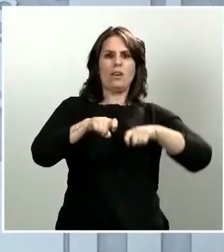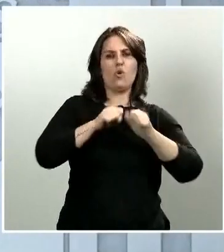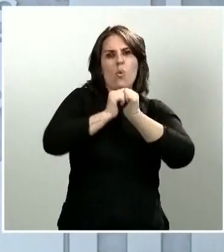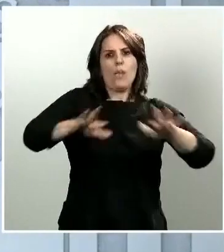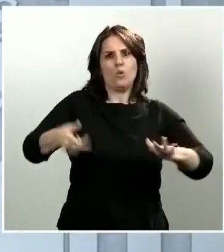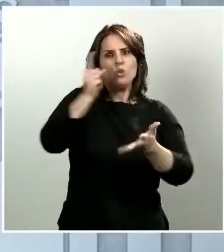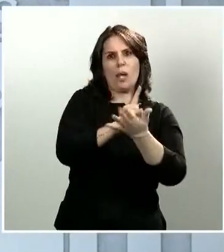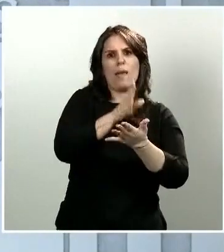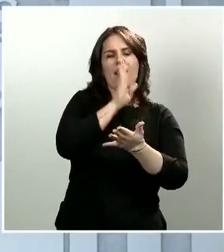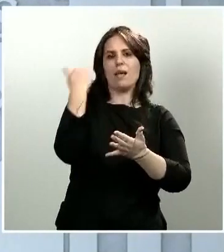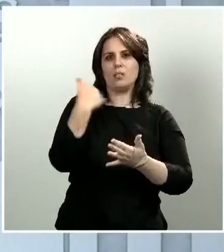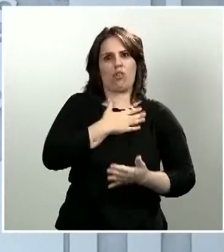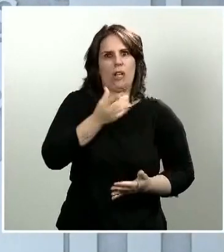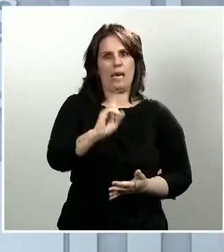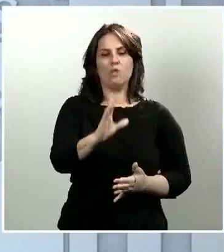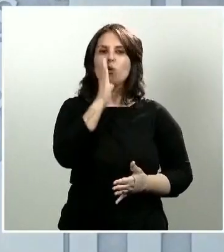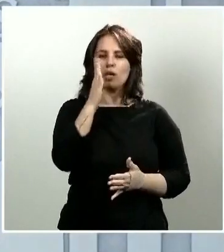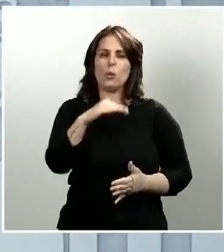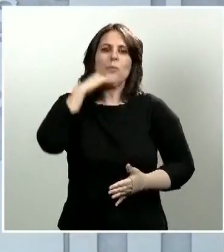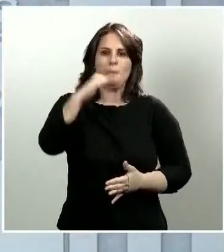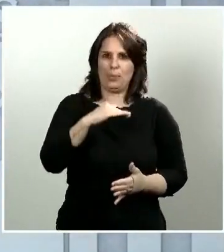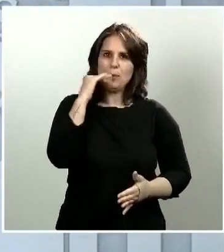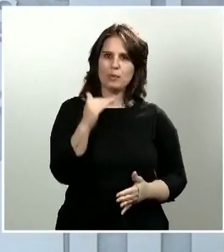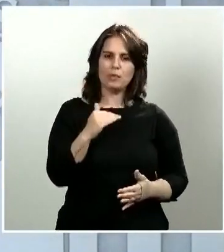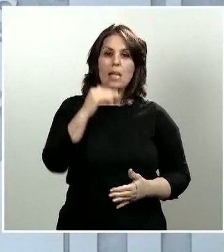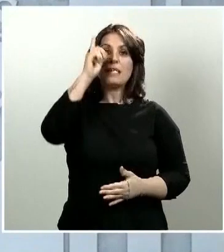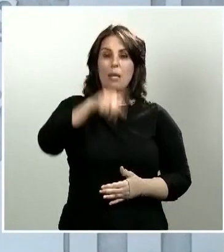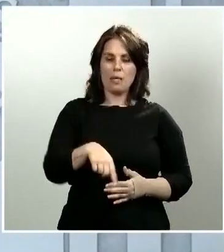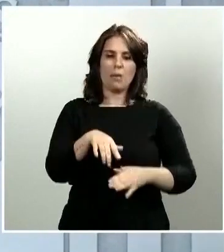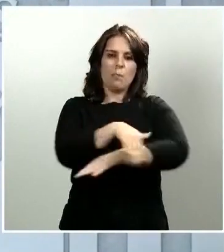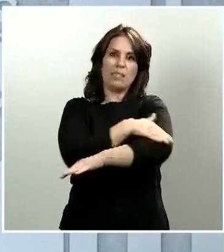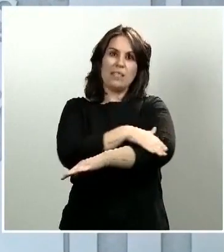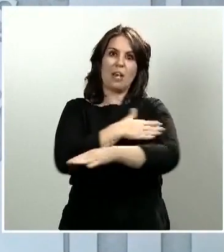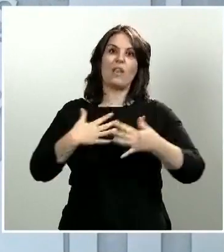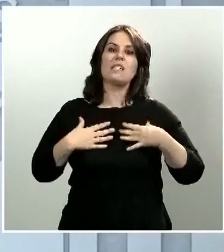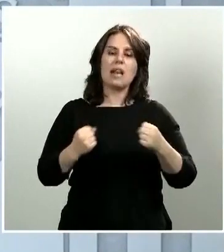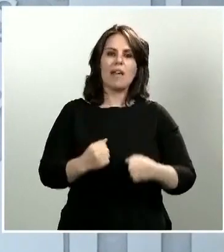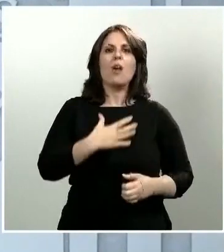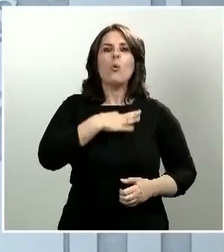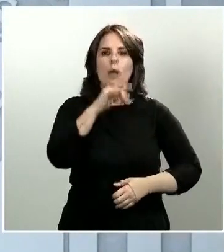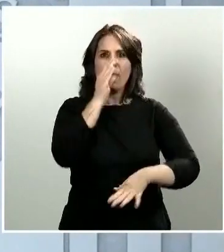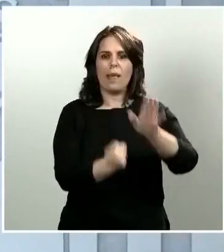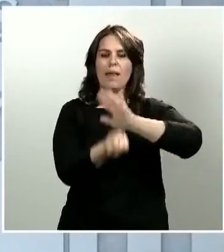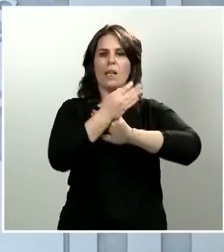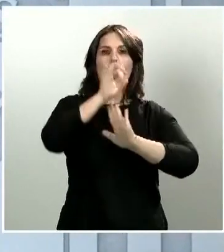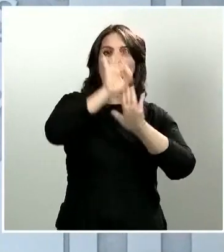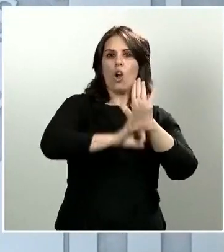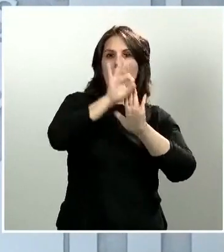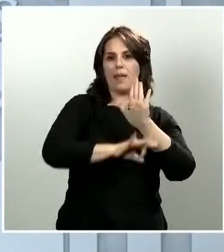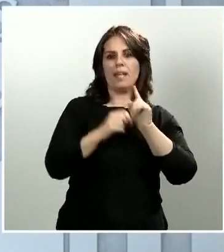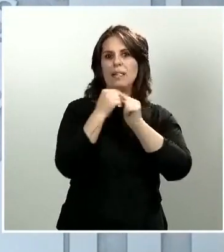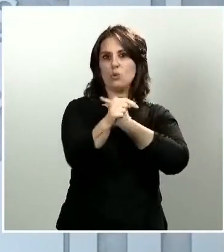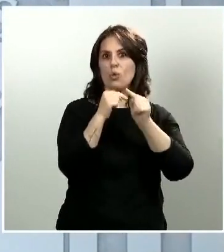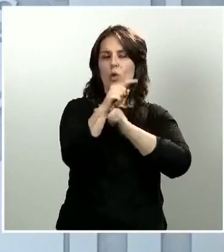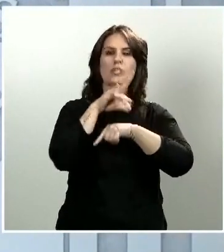prórroga contempla también que el Ministerio de Sanidad pueda dictar órdenes, instrucciones o guías acerca de las